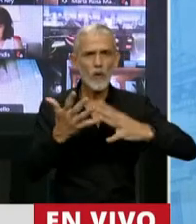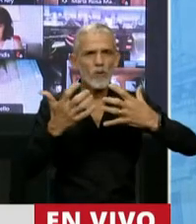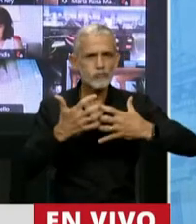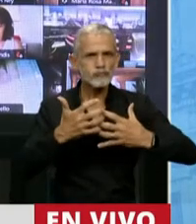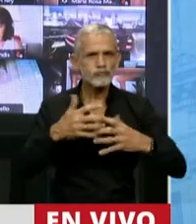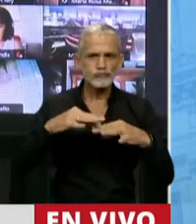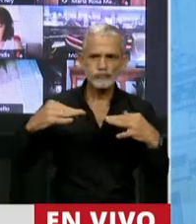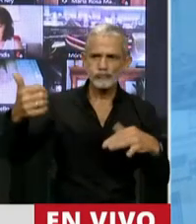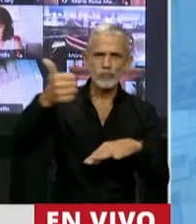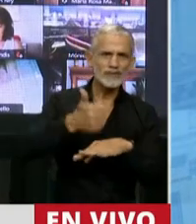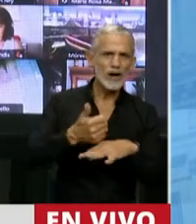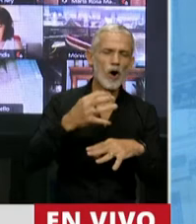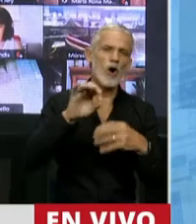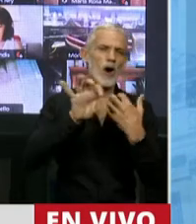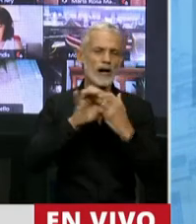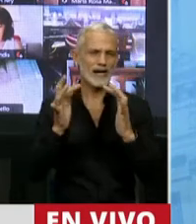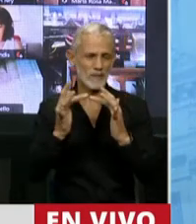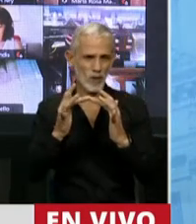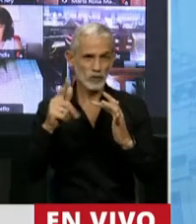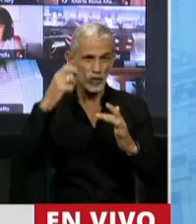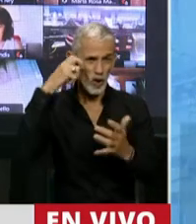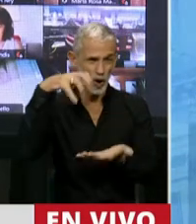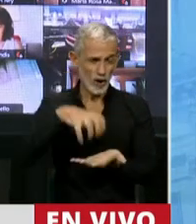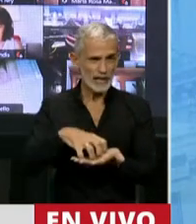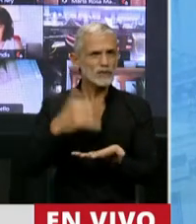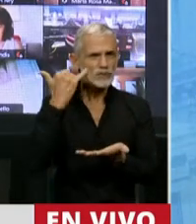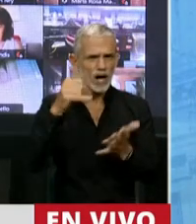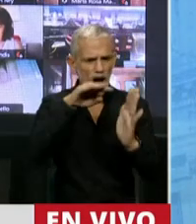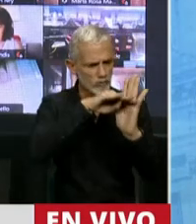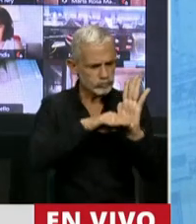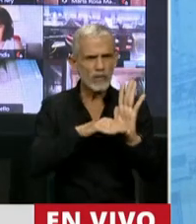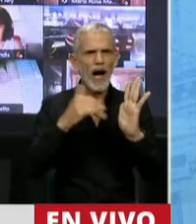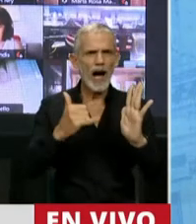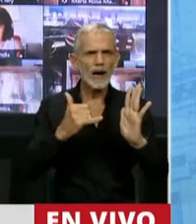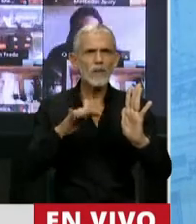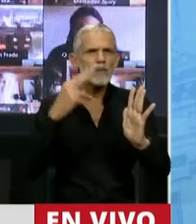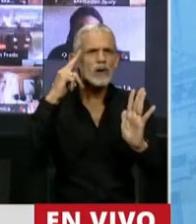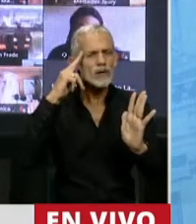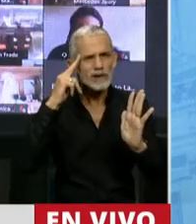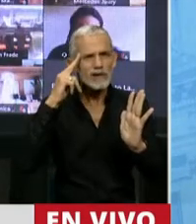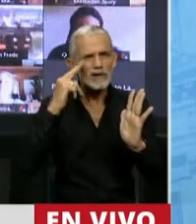presencial y remoto de nuestro Parlamento. Pero no se cumple.